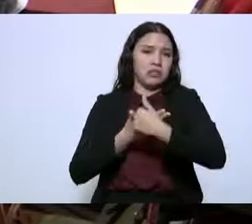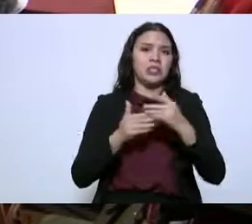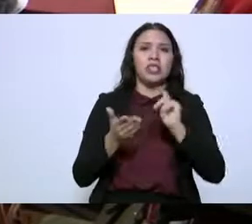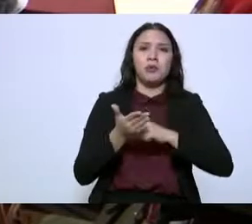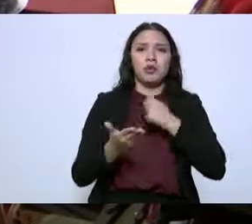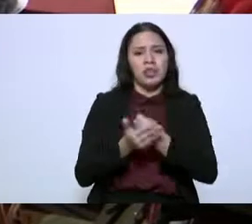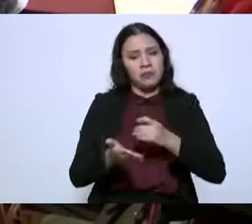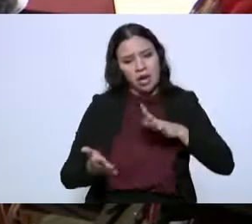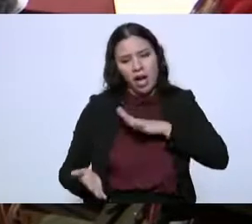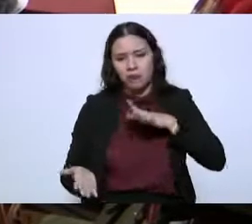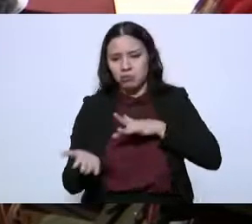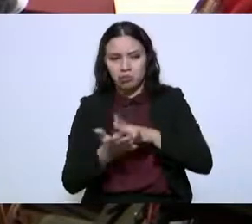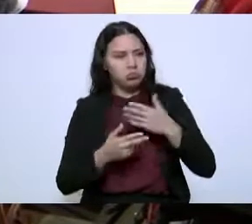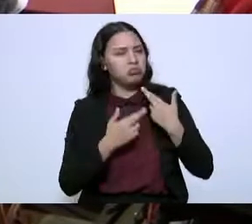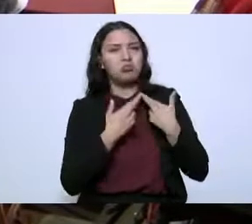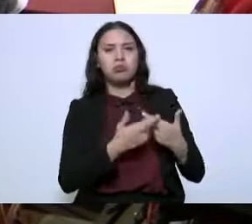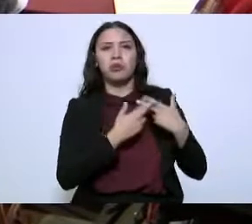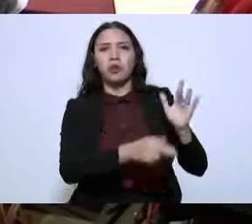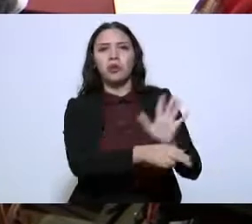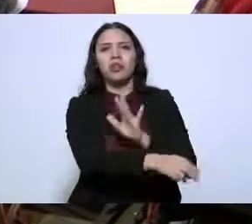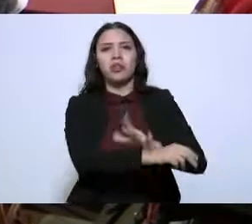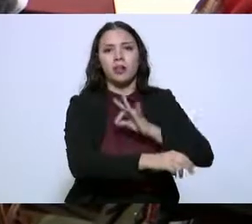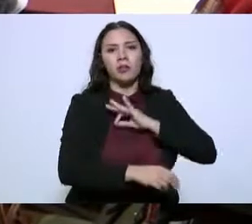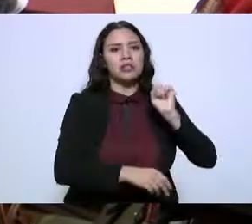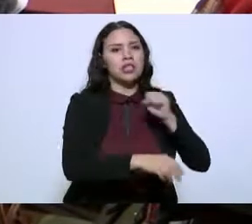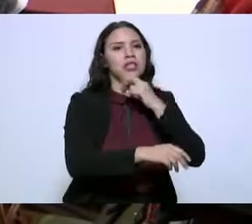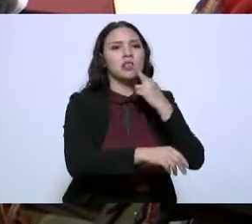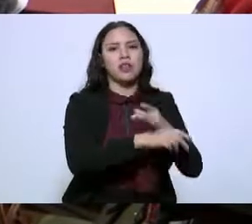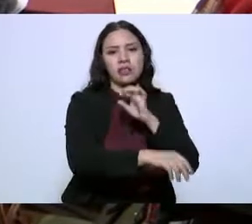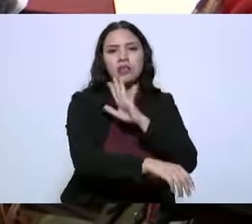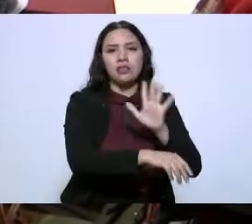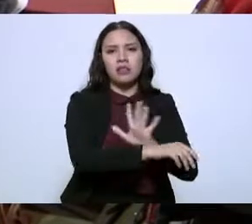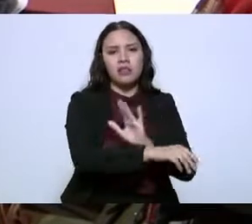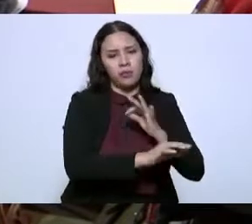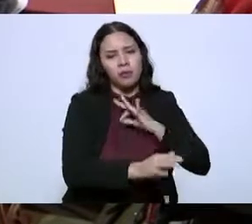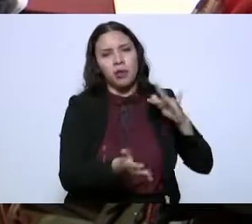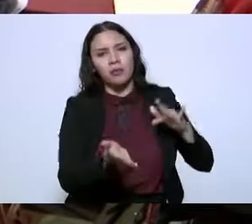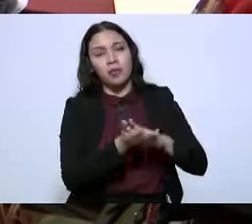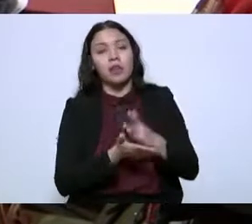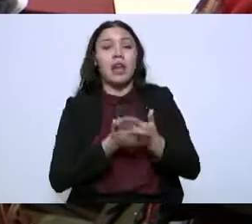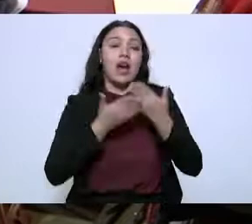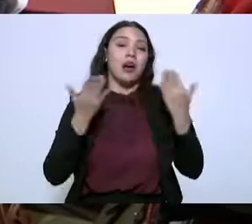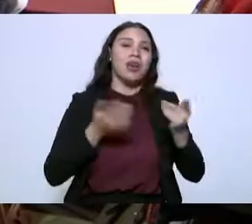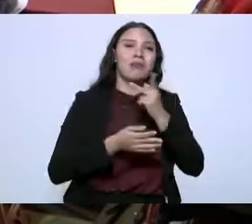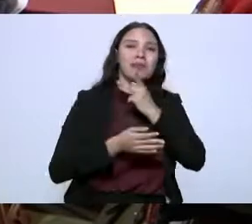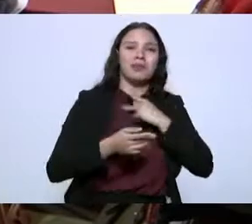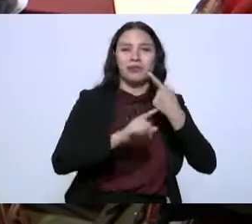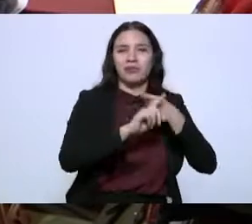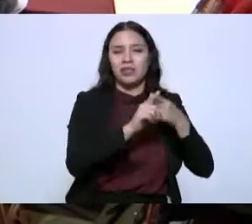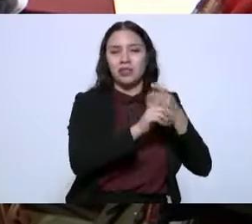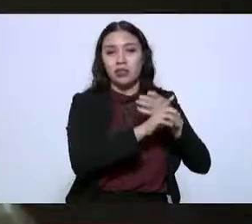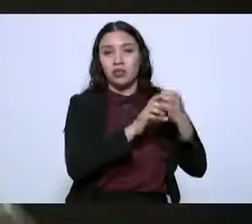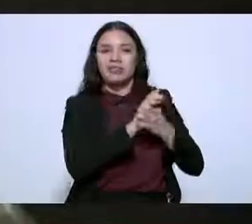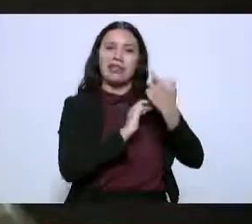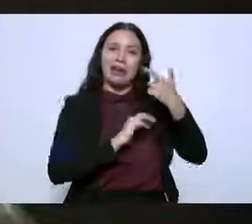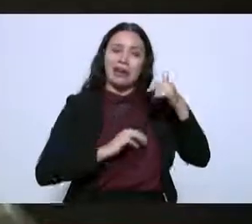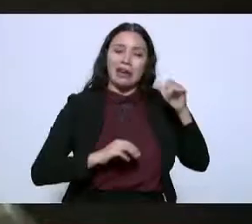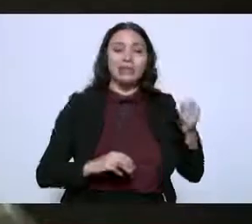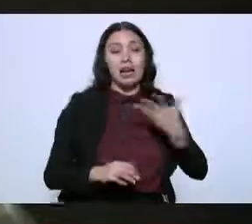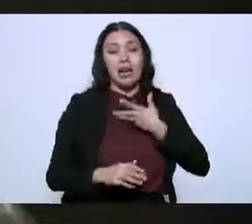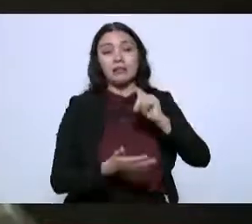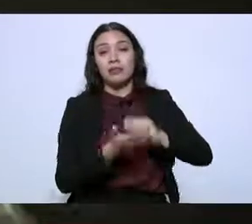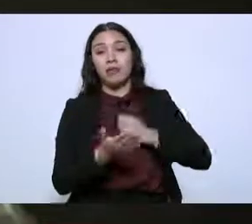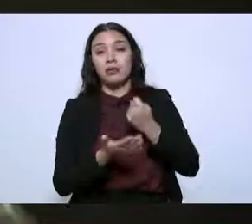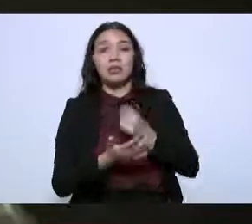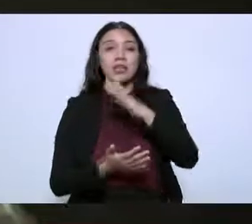todo el apoyo, tanto a la Comisión Federal como a la Secretaría de Energía. En cuanto a hidrocarburos, Tamaulipas cuenta con